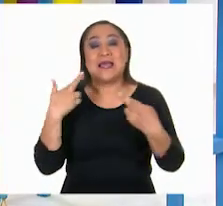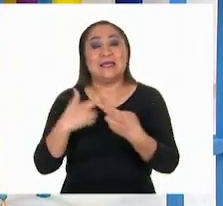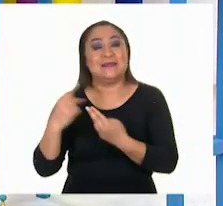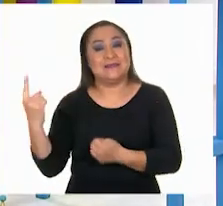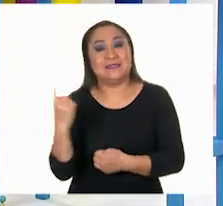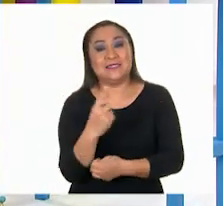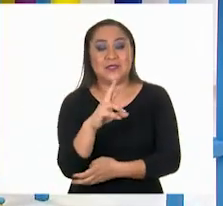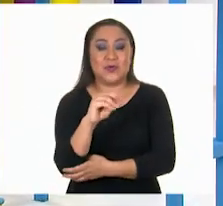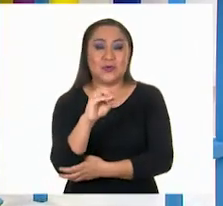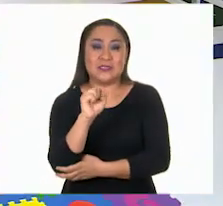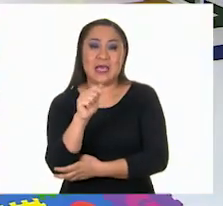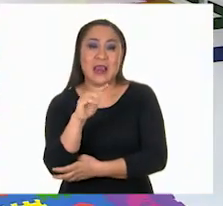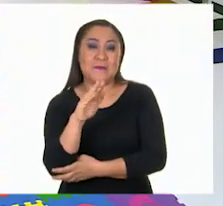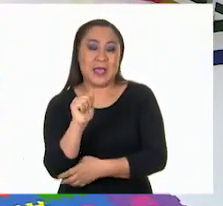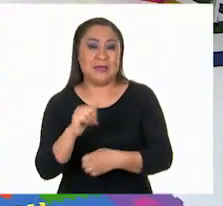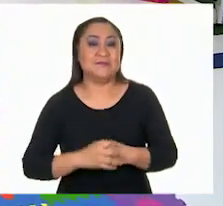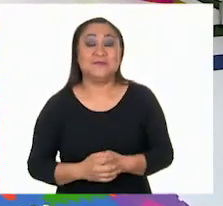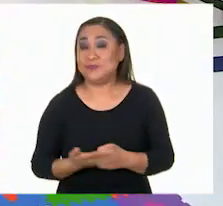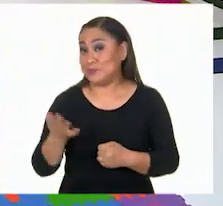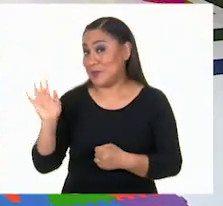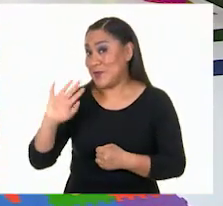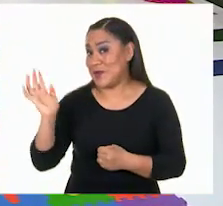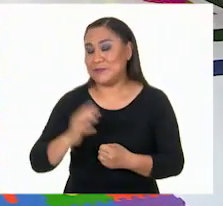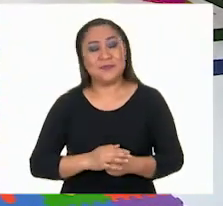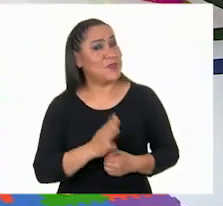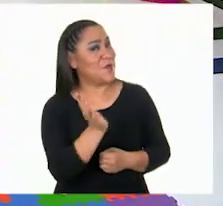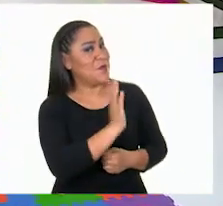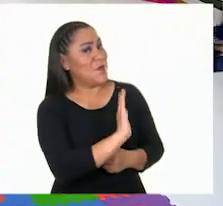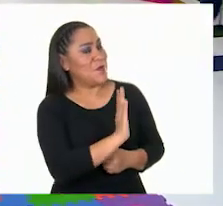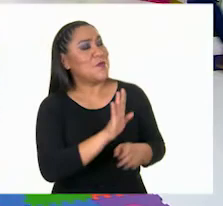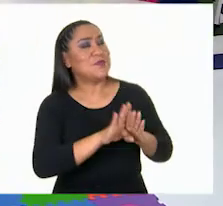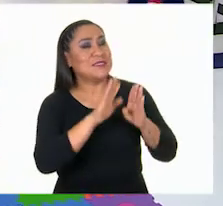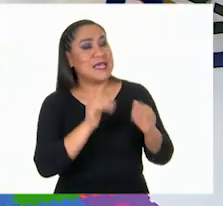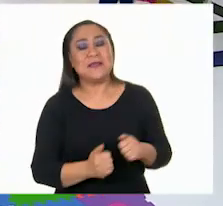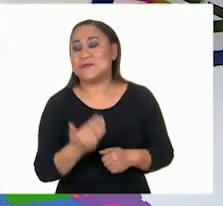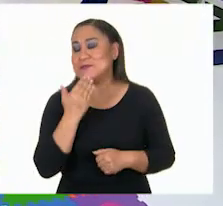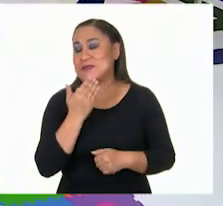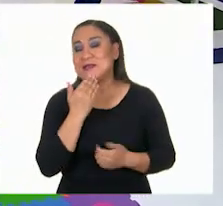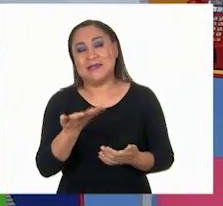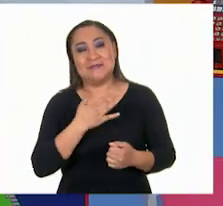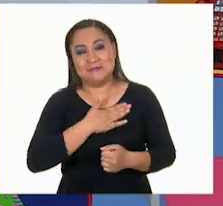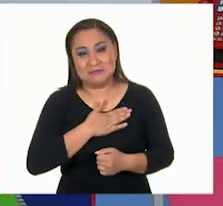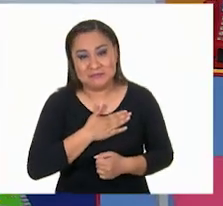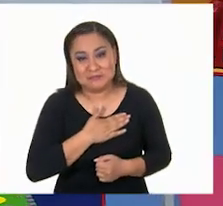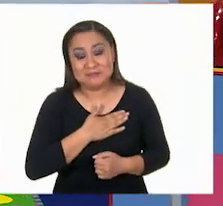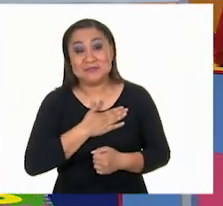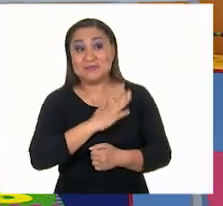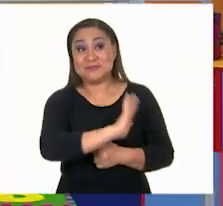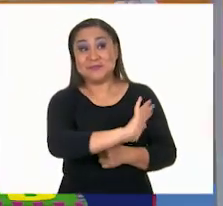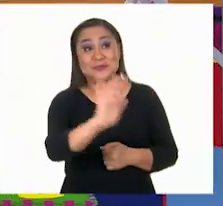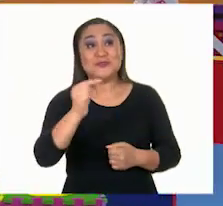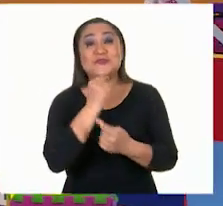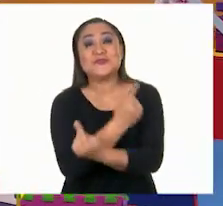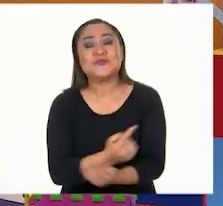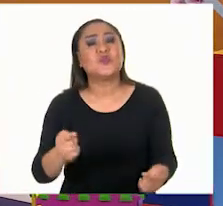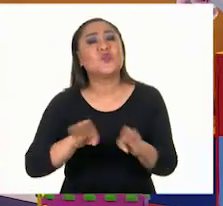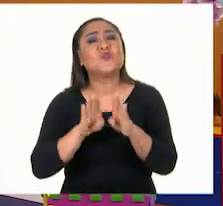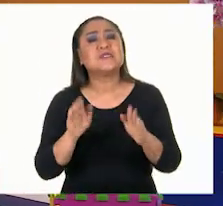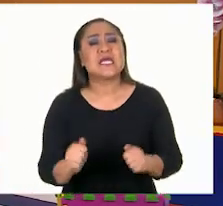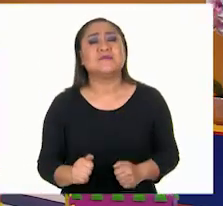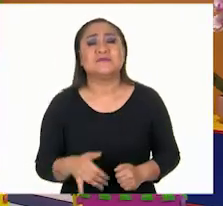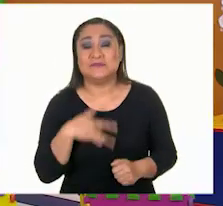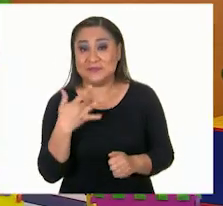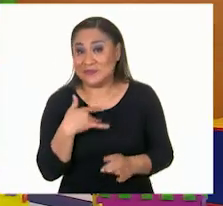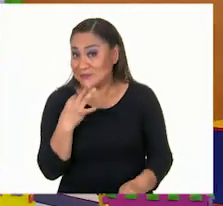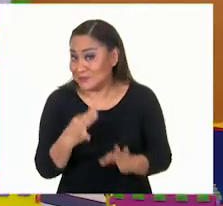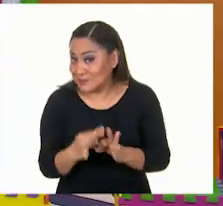a la maestra Rosalba. Hola, Rosalba. Hola, Erick. ¿Cómo estás? Muy bien, maestra. Saludos. Hola, niñas y niños. ¿Cómo están? ¿Están listos para